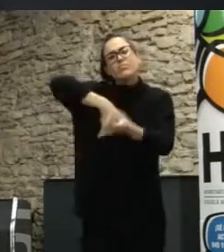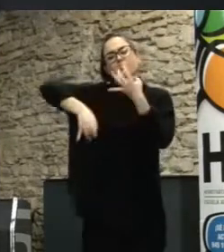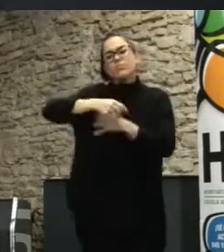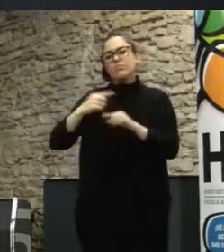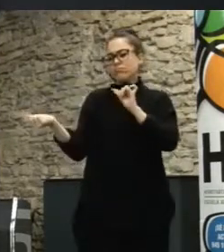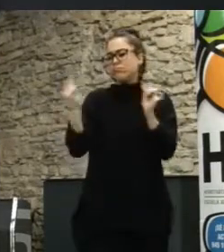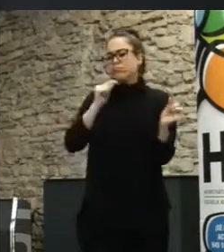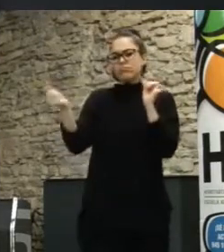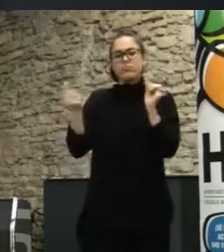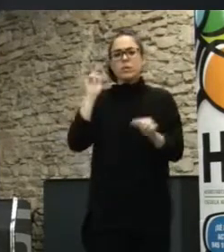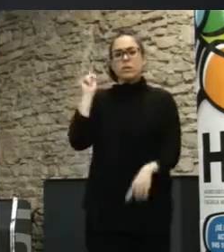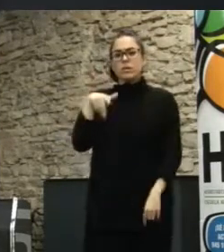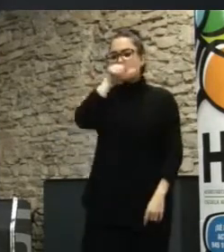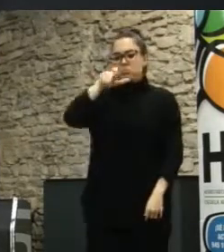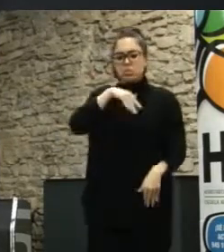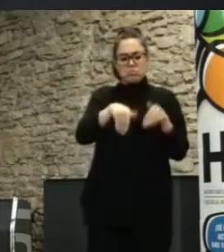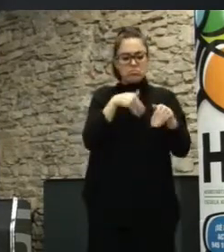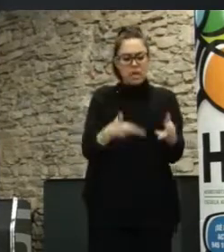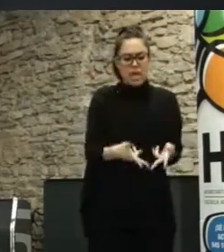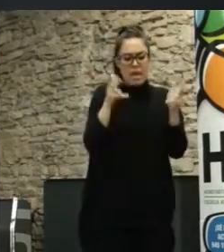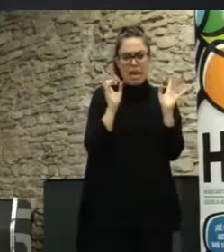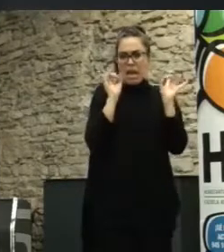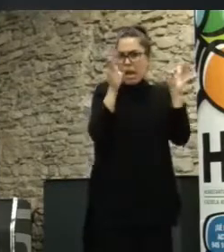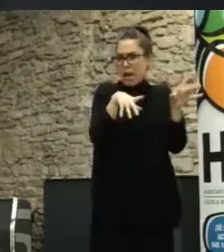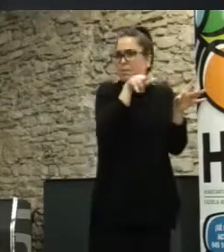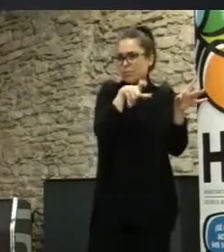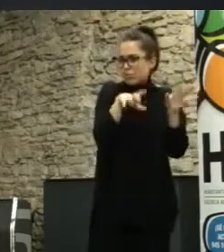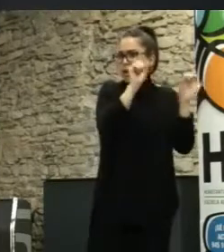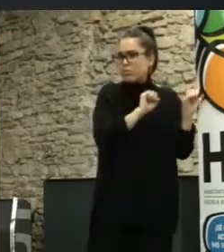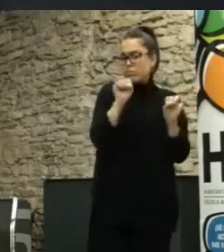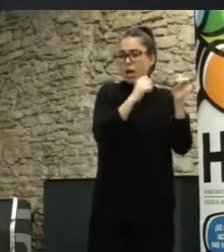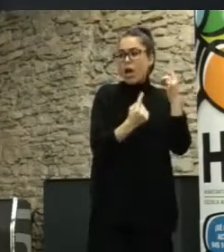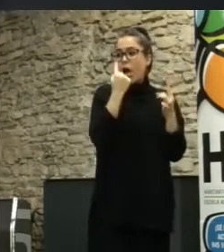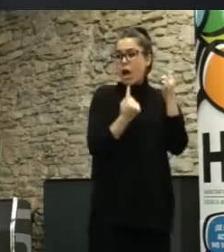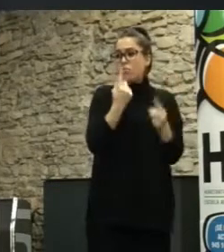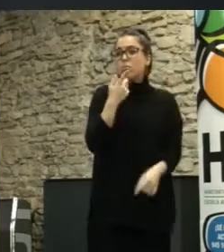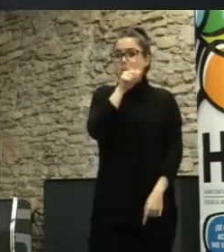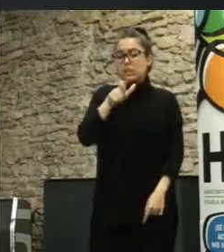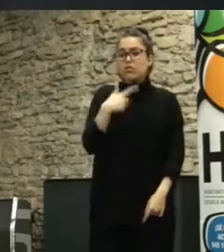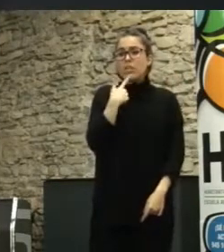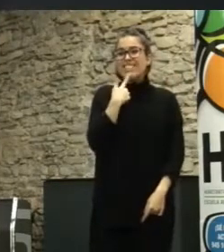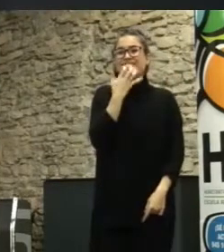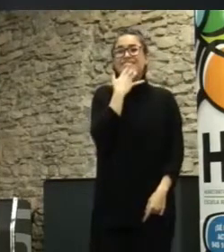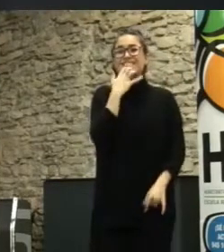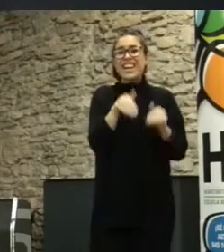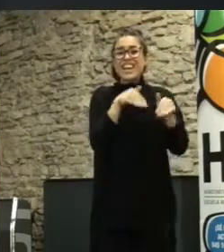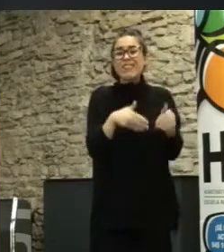la gente que defiende a la democracia por sorteo deliberativa dice que para que hubiera habido un referéndum de Brexit